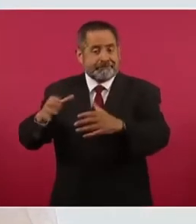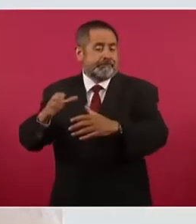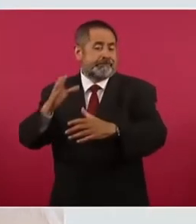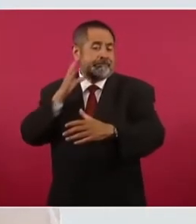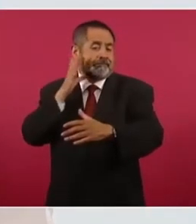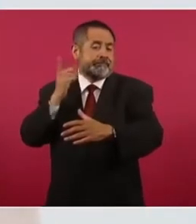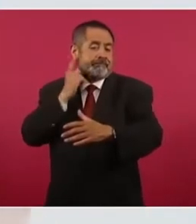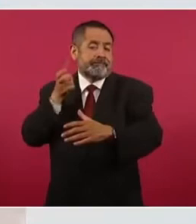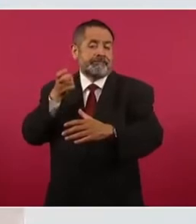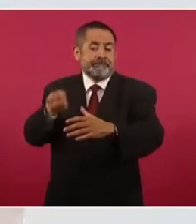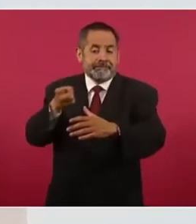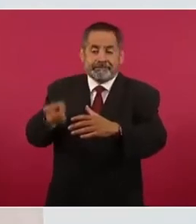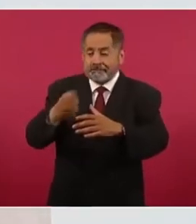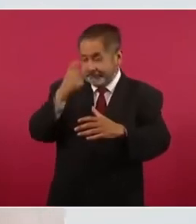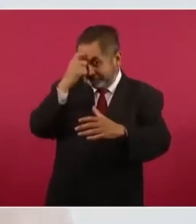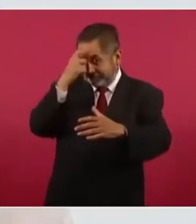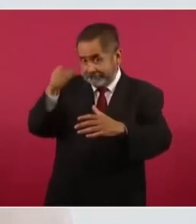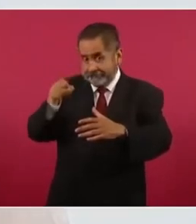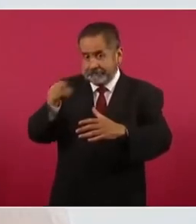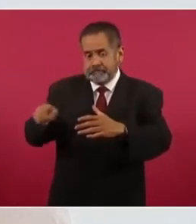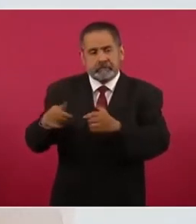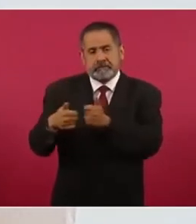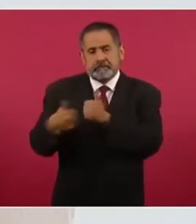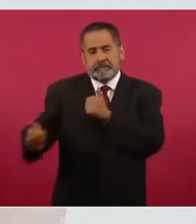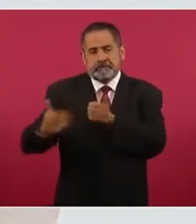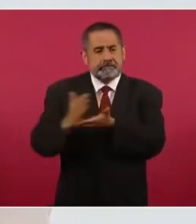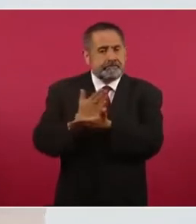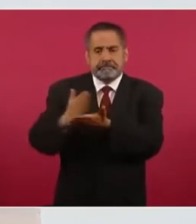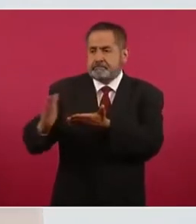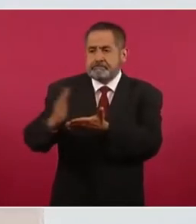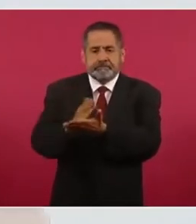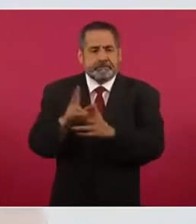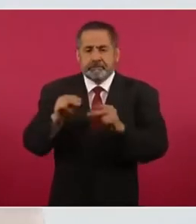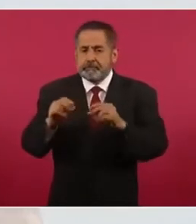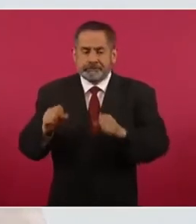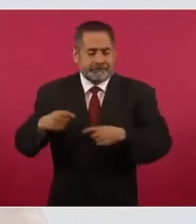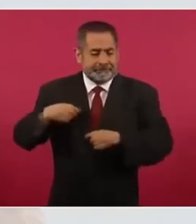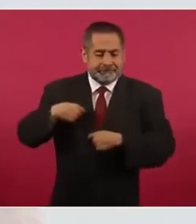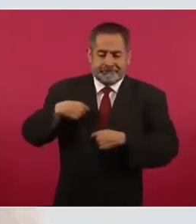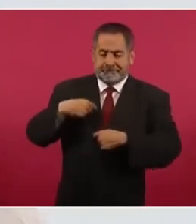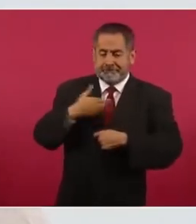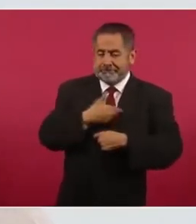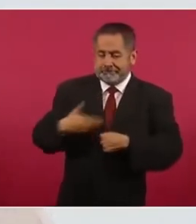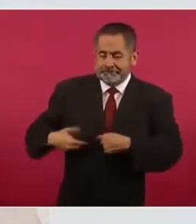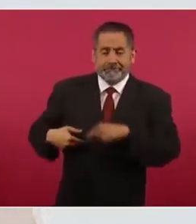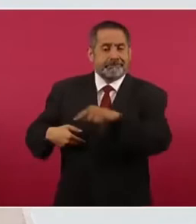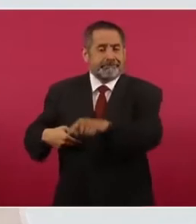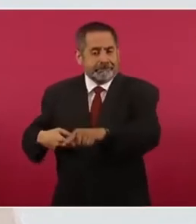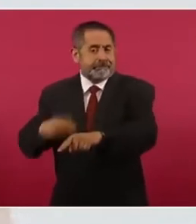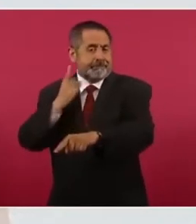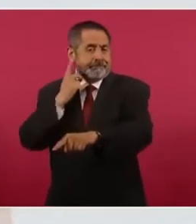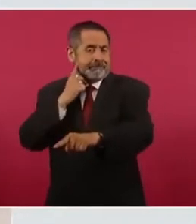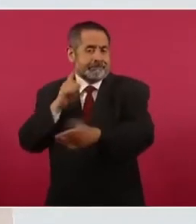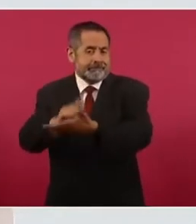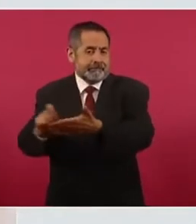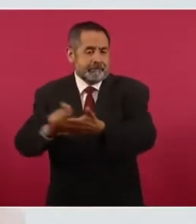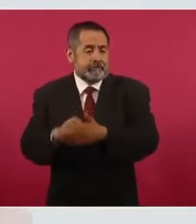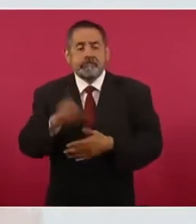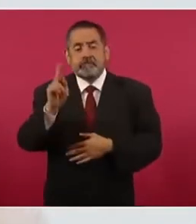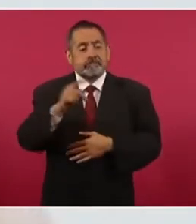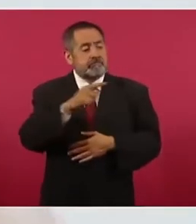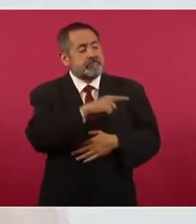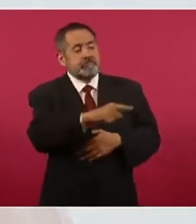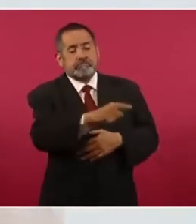Diputados. De un poder diferente al Ejecutivo. Es el poder legislativo. Pero para el Universal y los